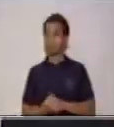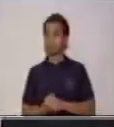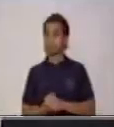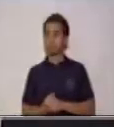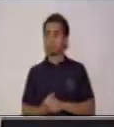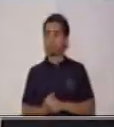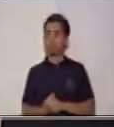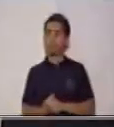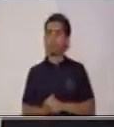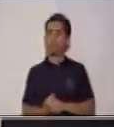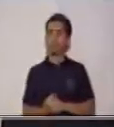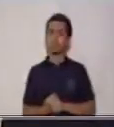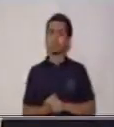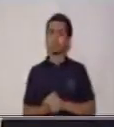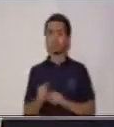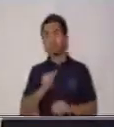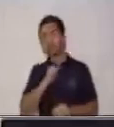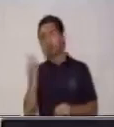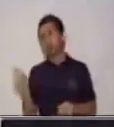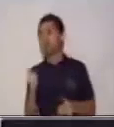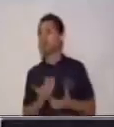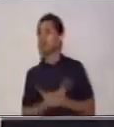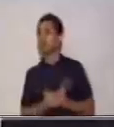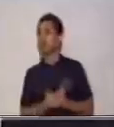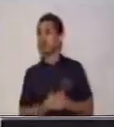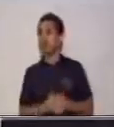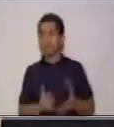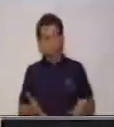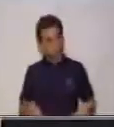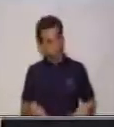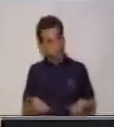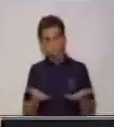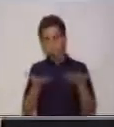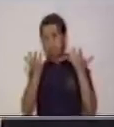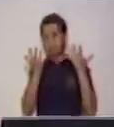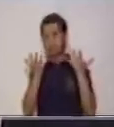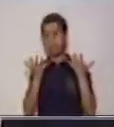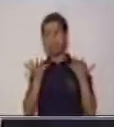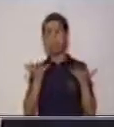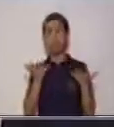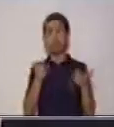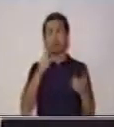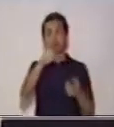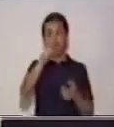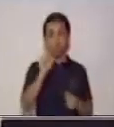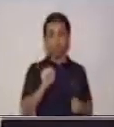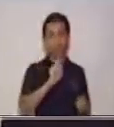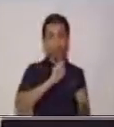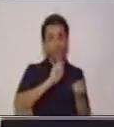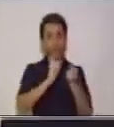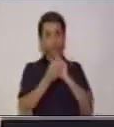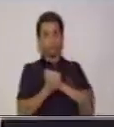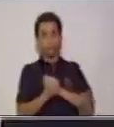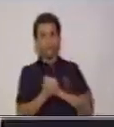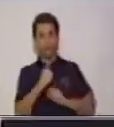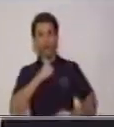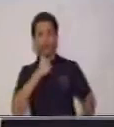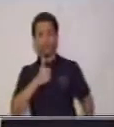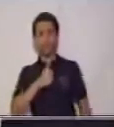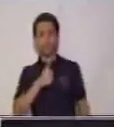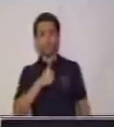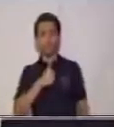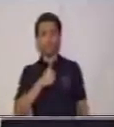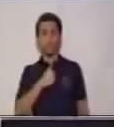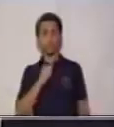También desarrollar a cambio de actitudes. Es importante mencionarte esto porque